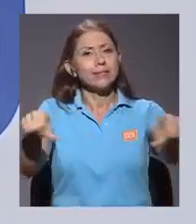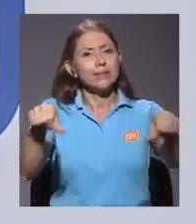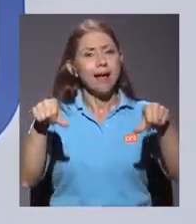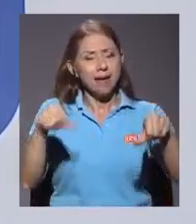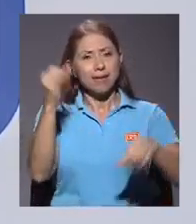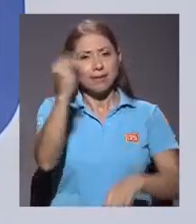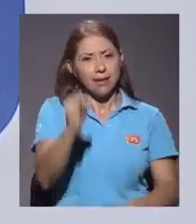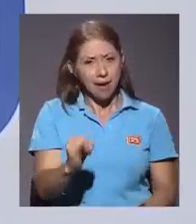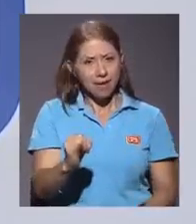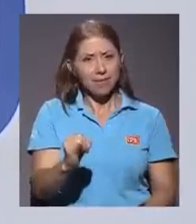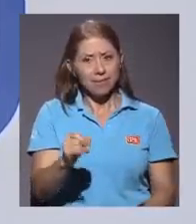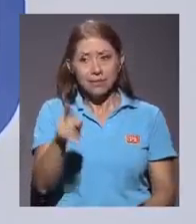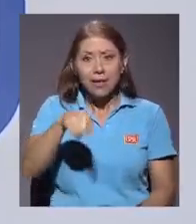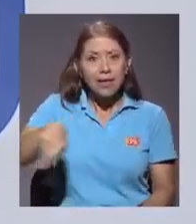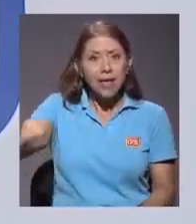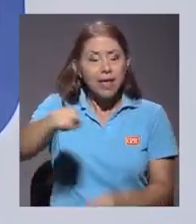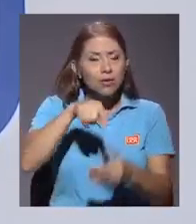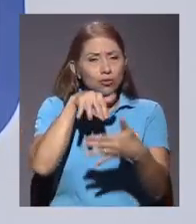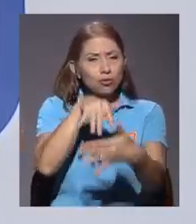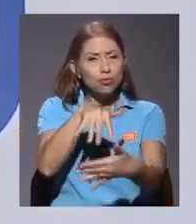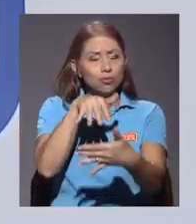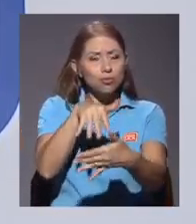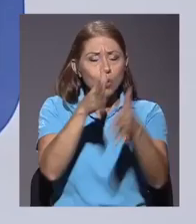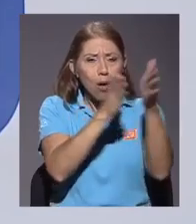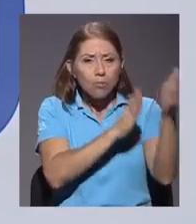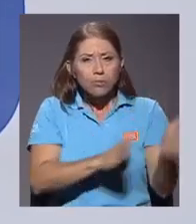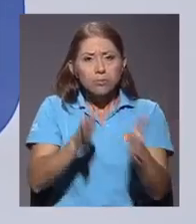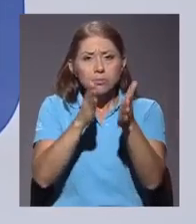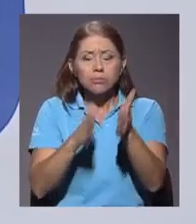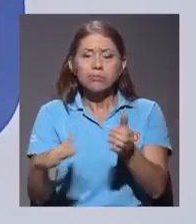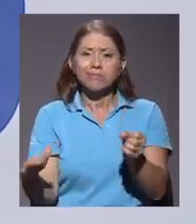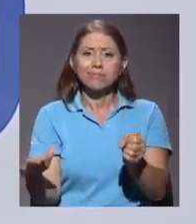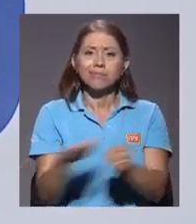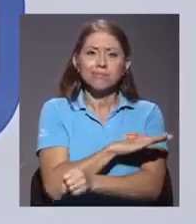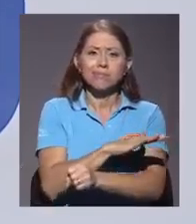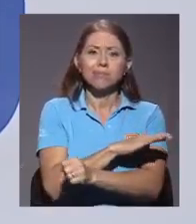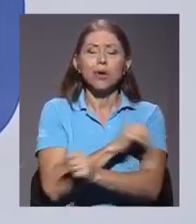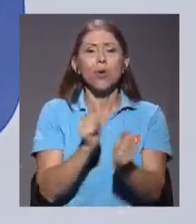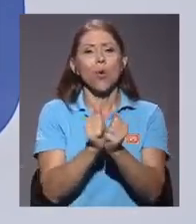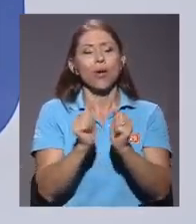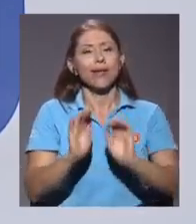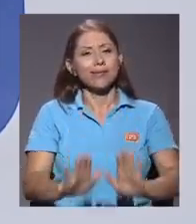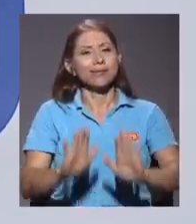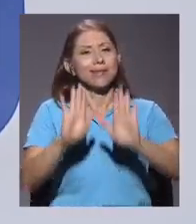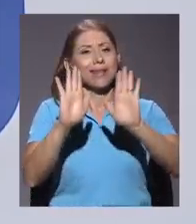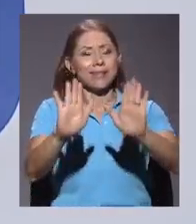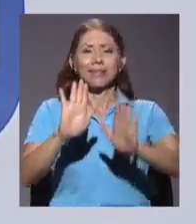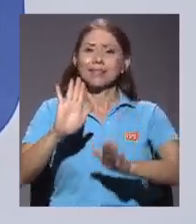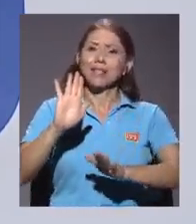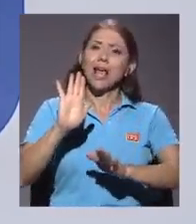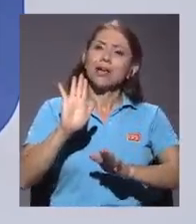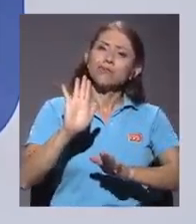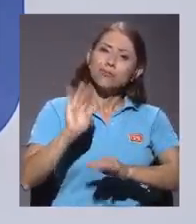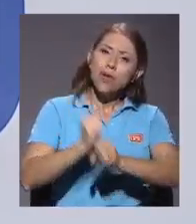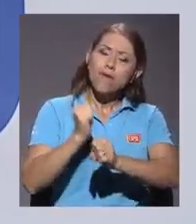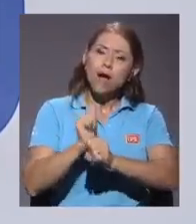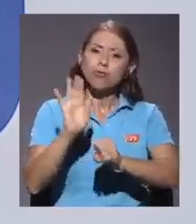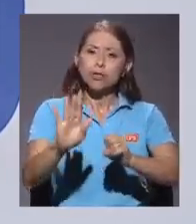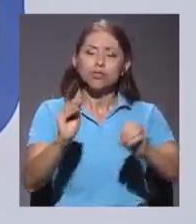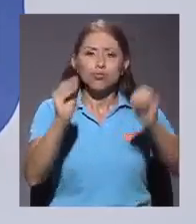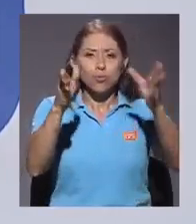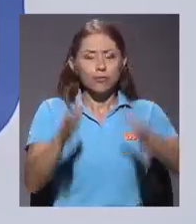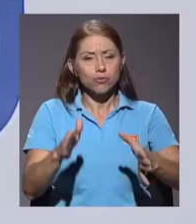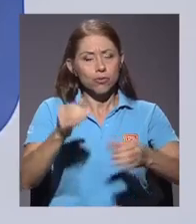que se forman de manera integral, pero con excelencia en el desempeño de sus profesores, en la proyección a la